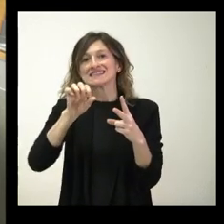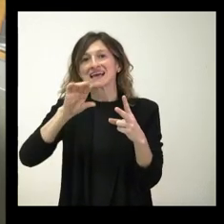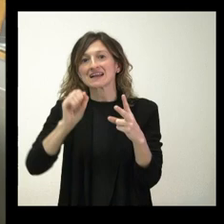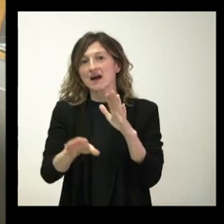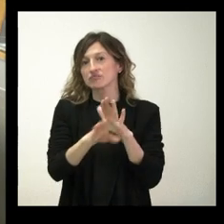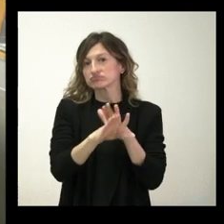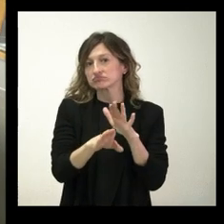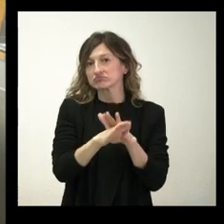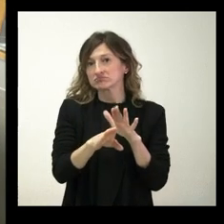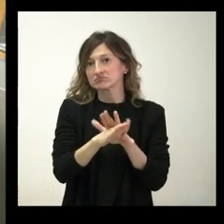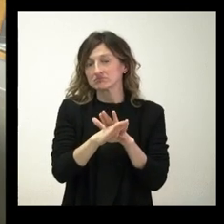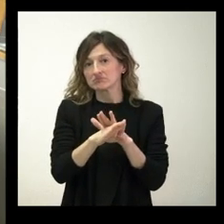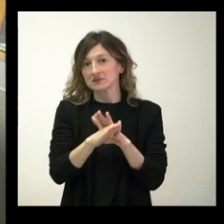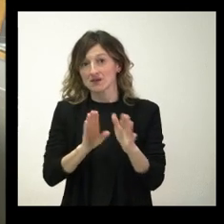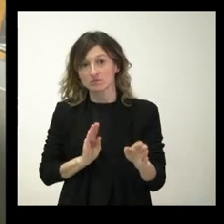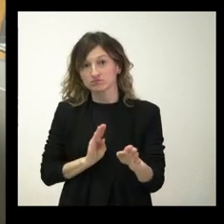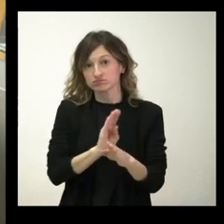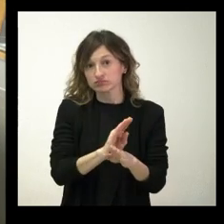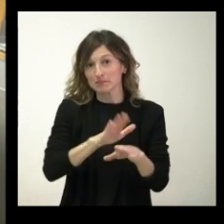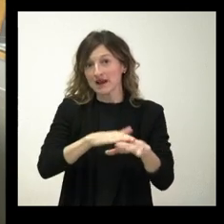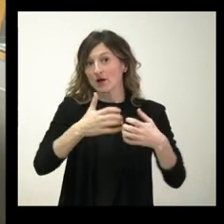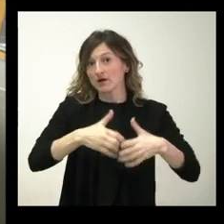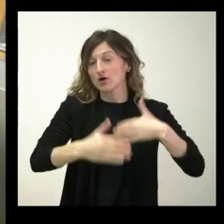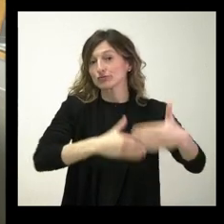se dota de financiación para que pueda continuar.